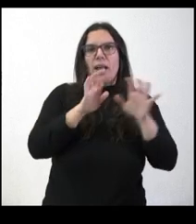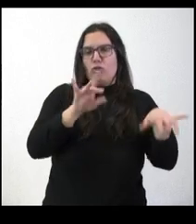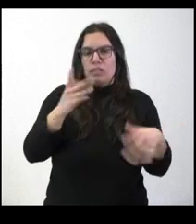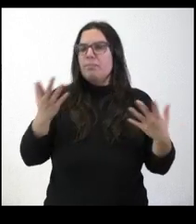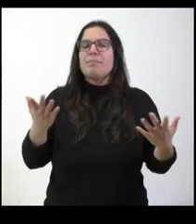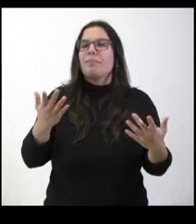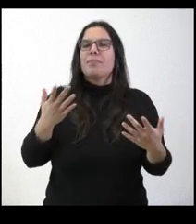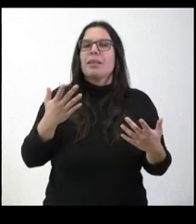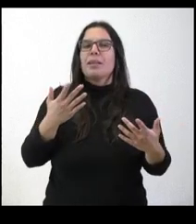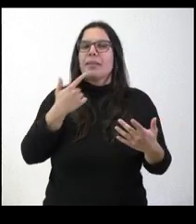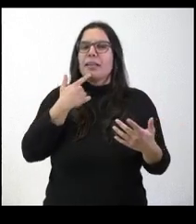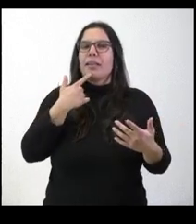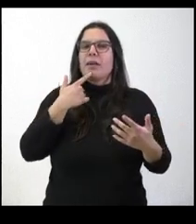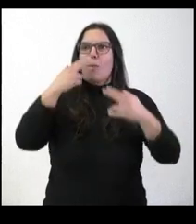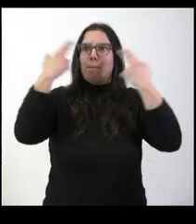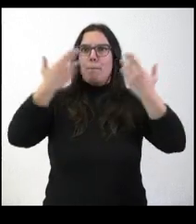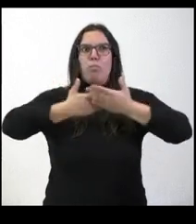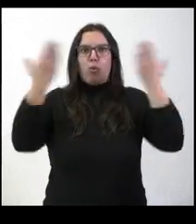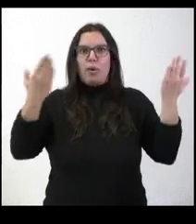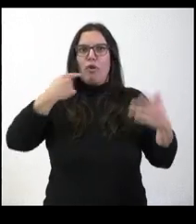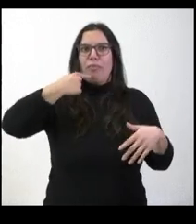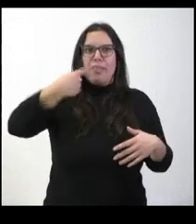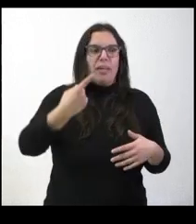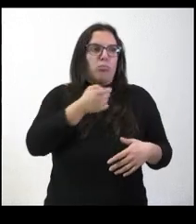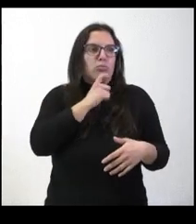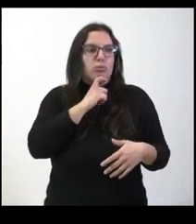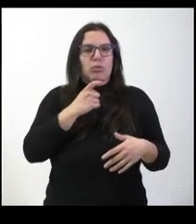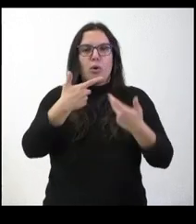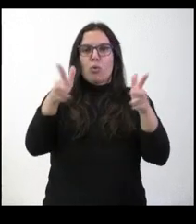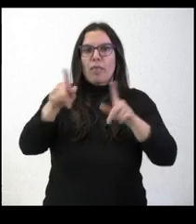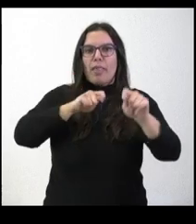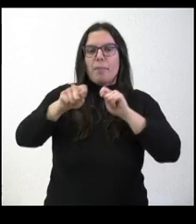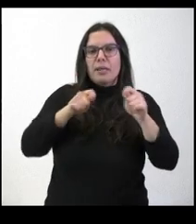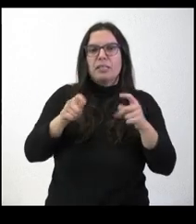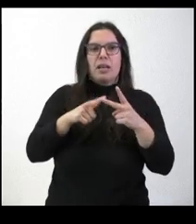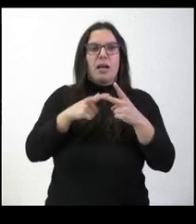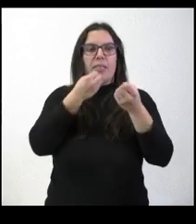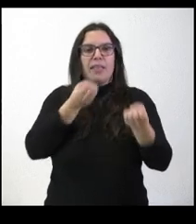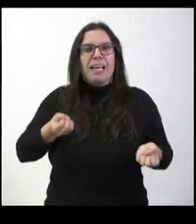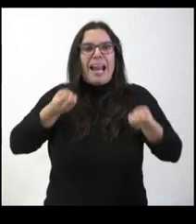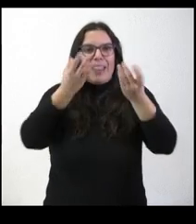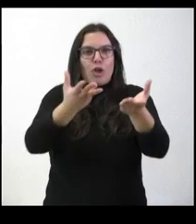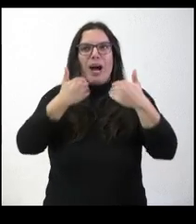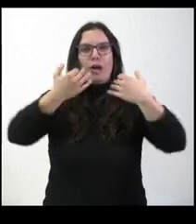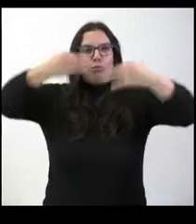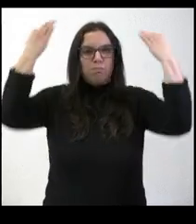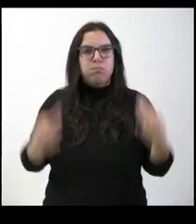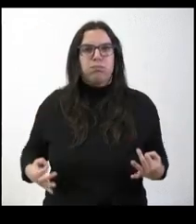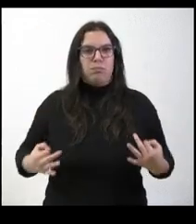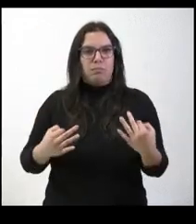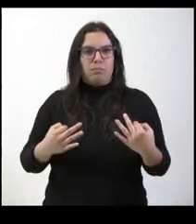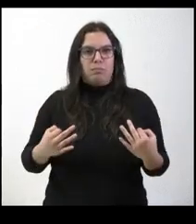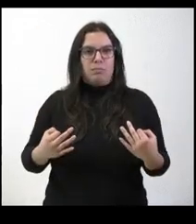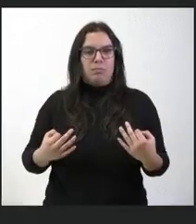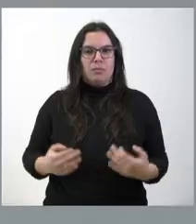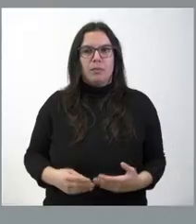hacerlo público, no sé, a través de una rueda de prensa, de declaraciones, a ese tipo de publicidad, me